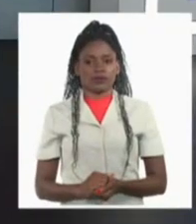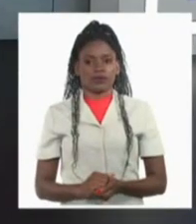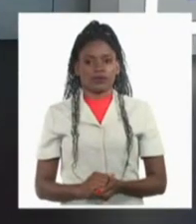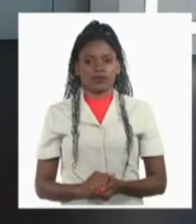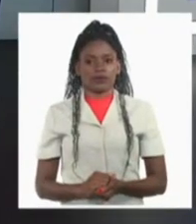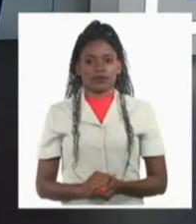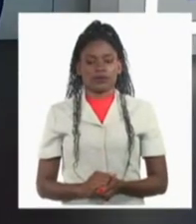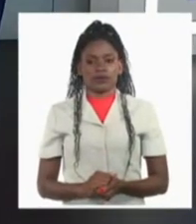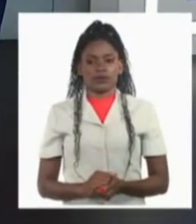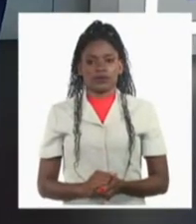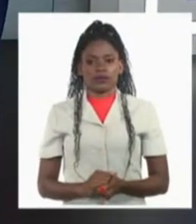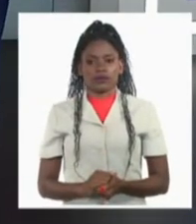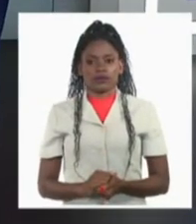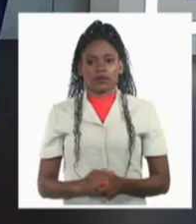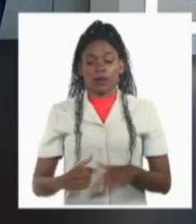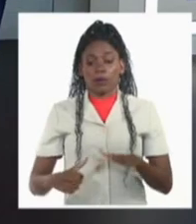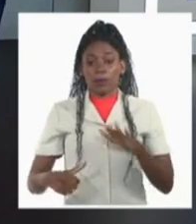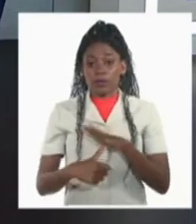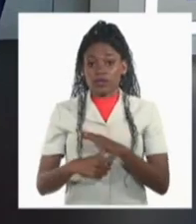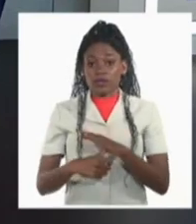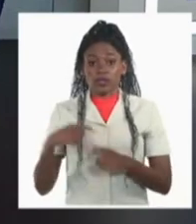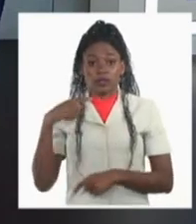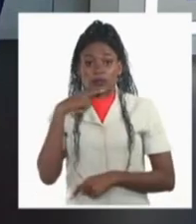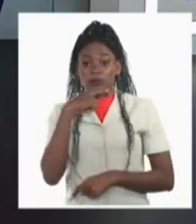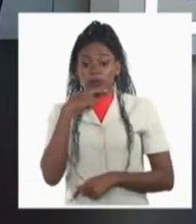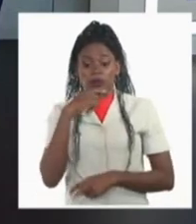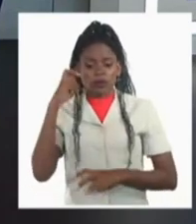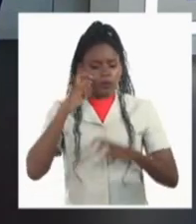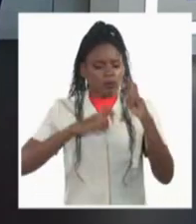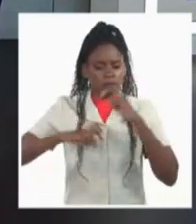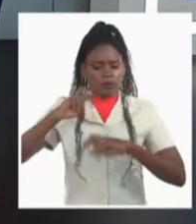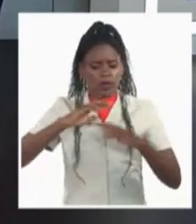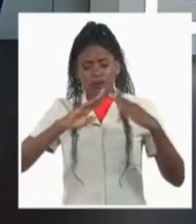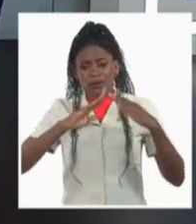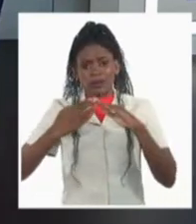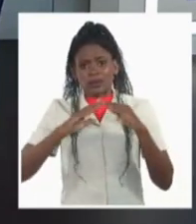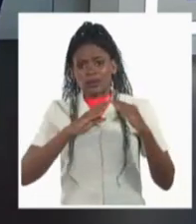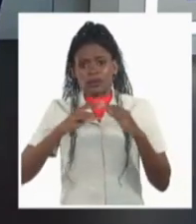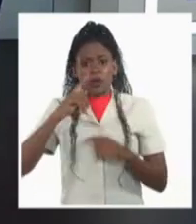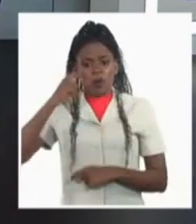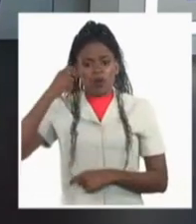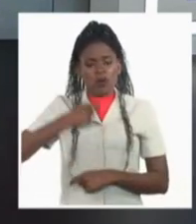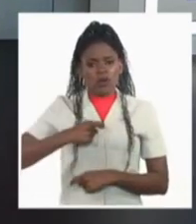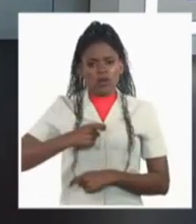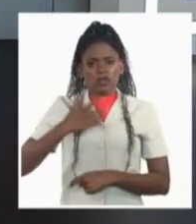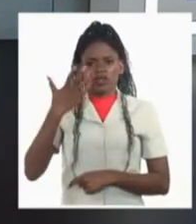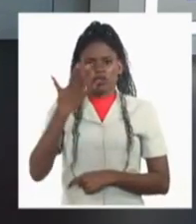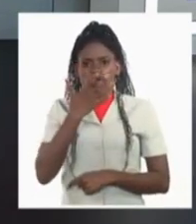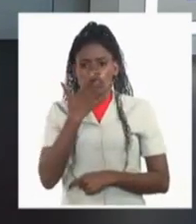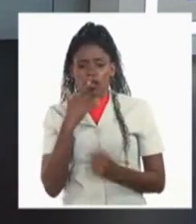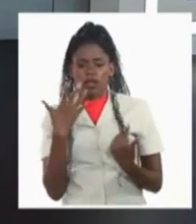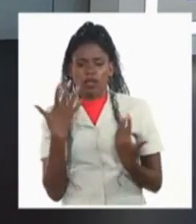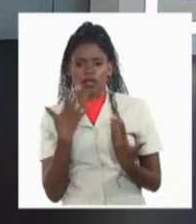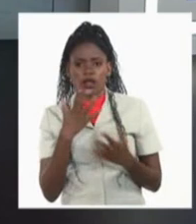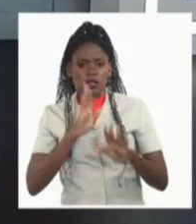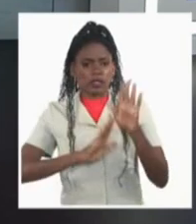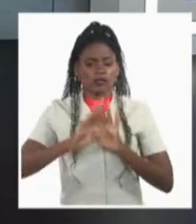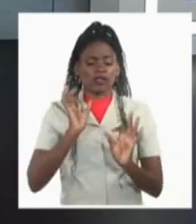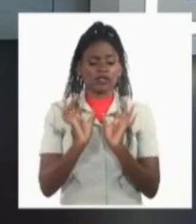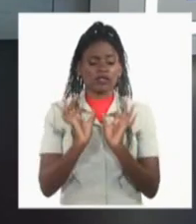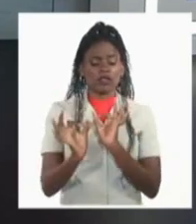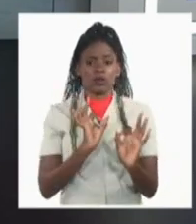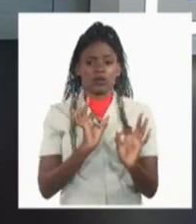El presidente de Rusia, Vladimir Putin, revisó la situación del conflicto en Ucrania junto a sus principales asesores en materia de defensa y seguridad.